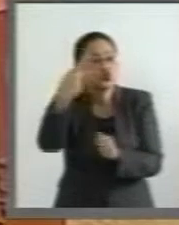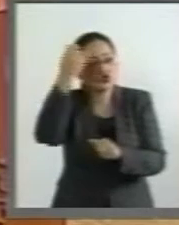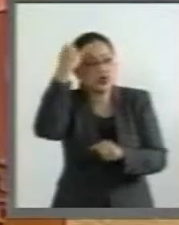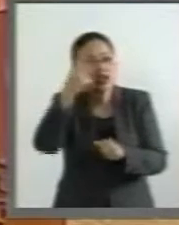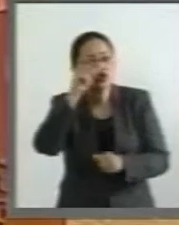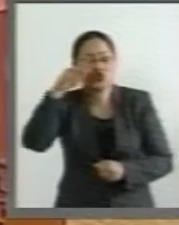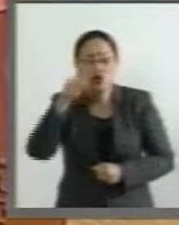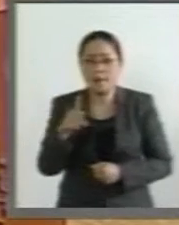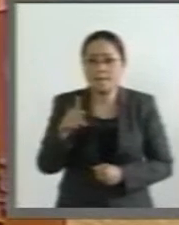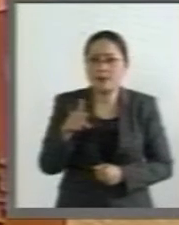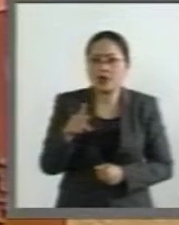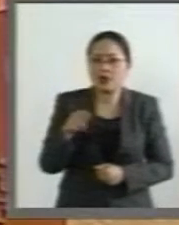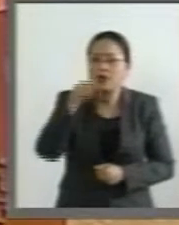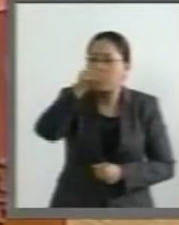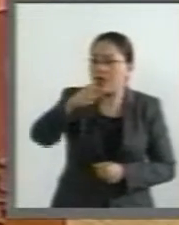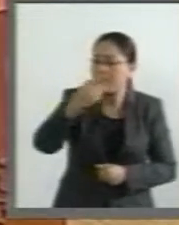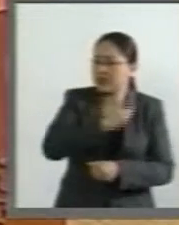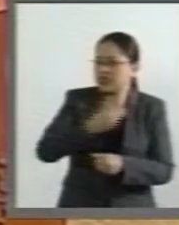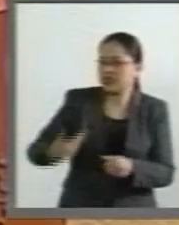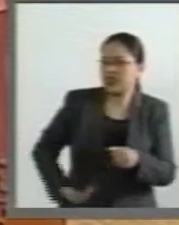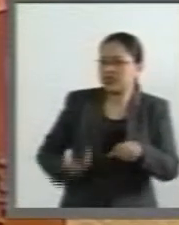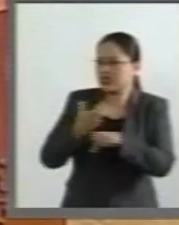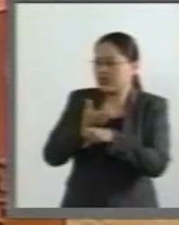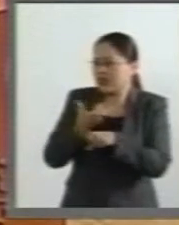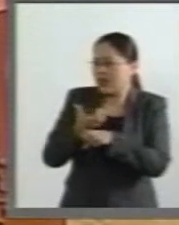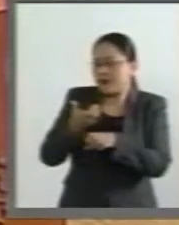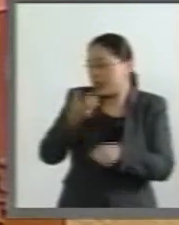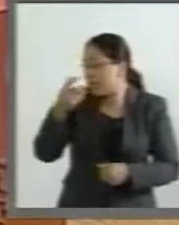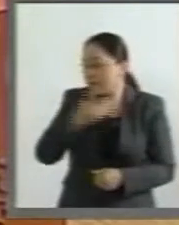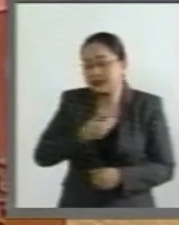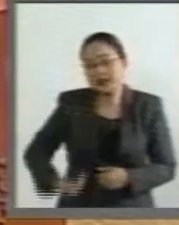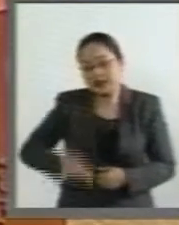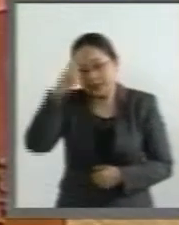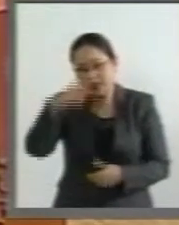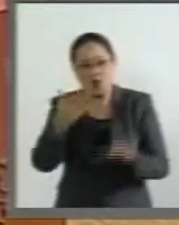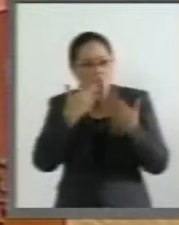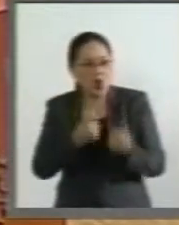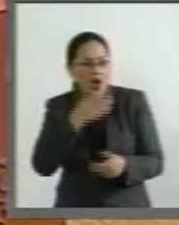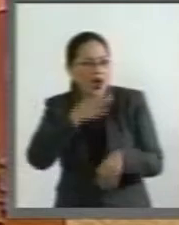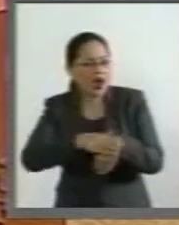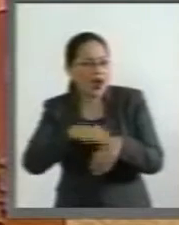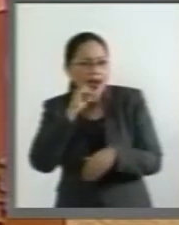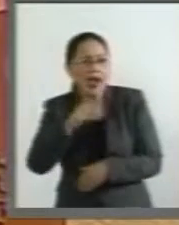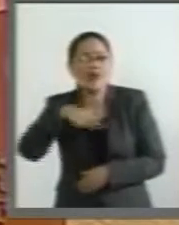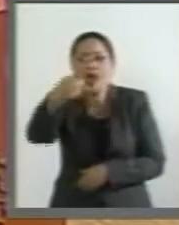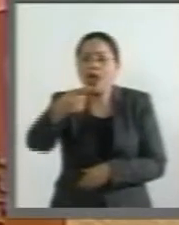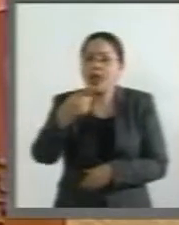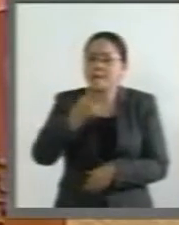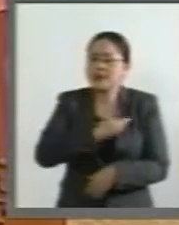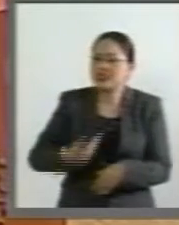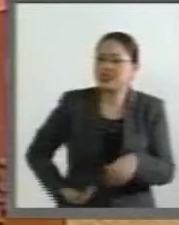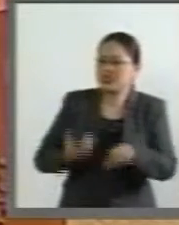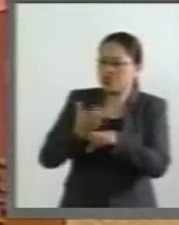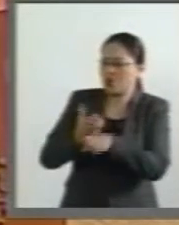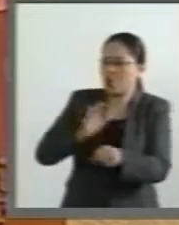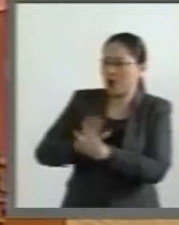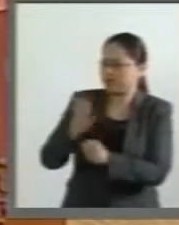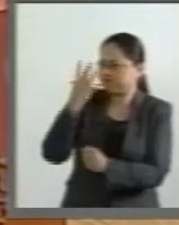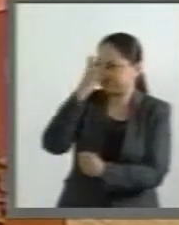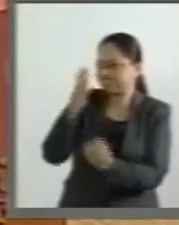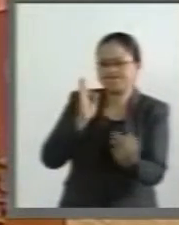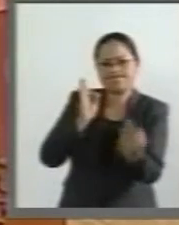hacer. Él no lo anuncia. No tiene dobleces. Es un hombre directo y sincero